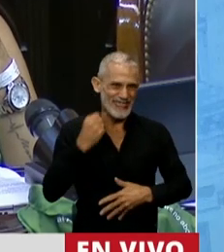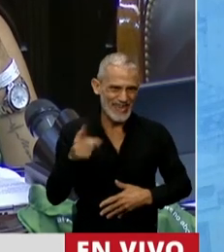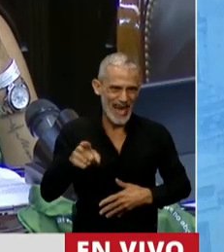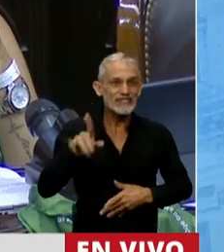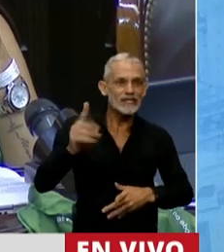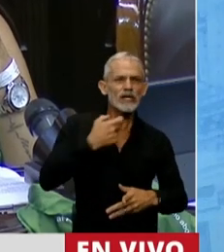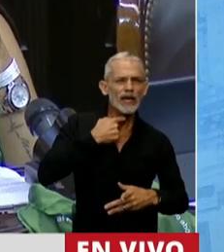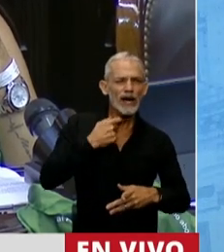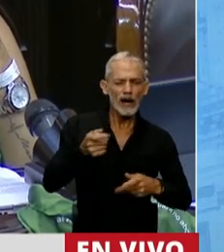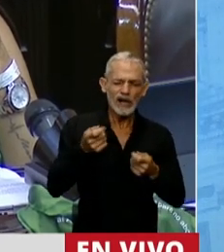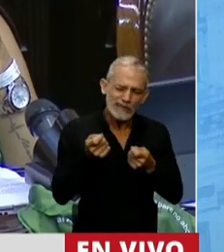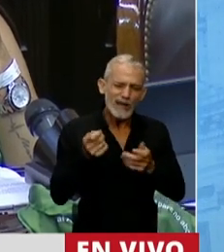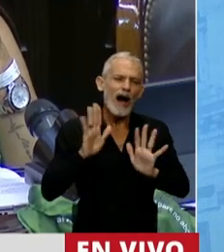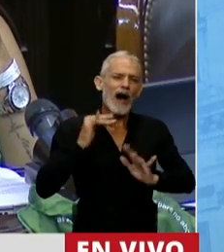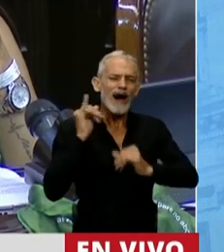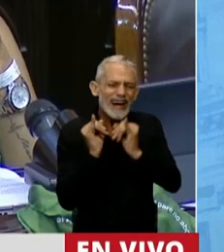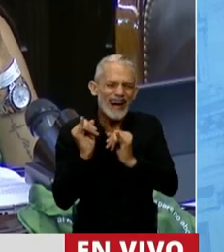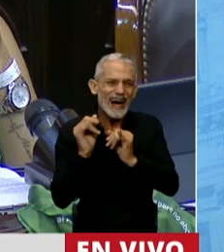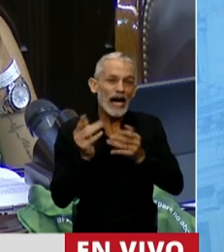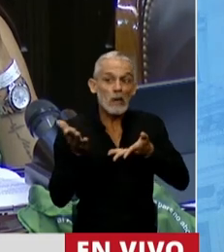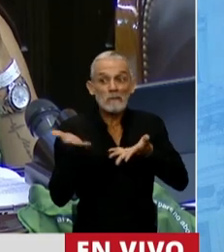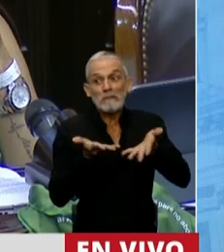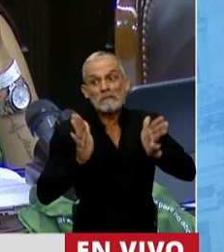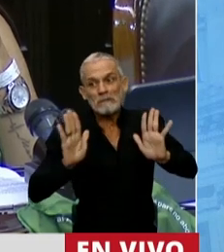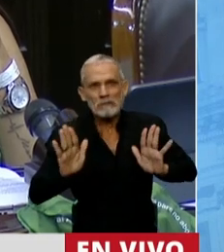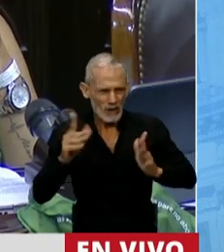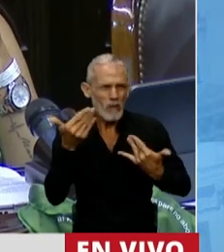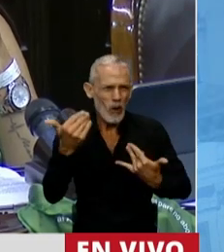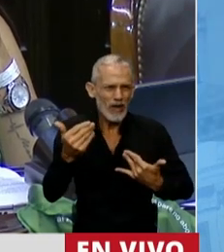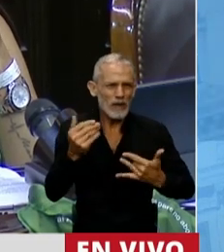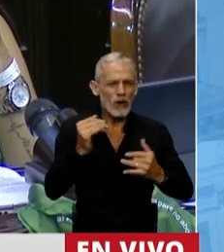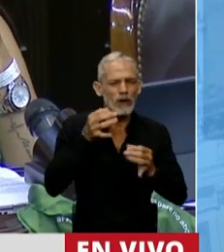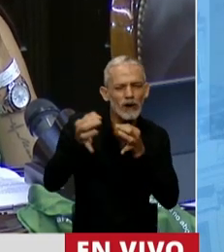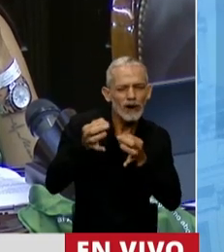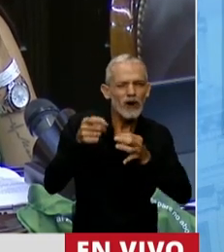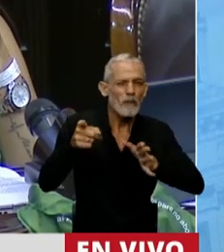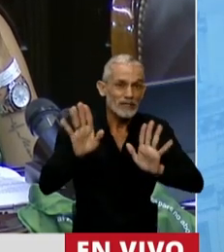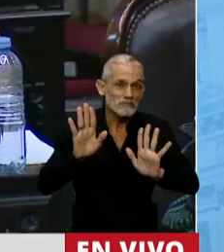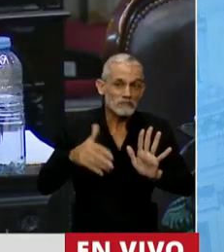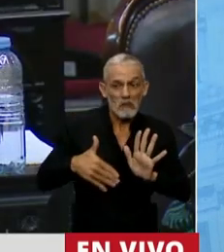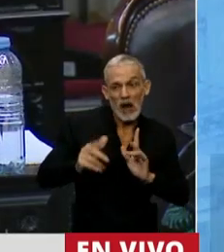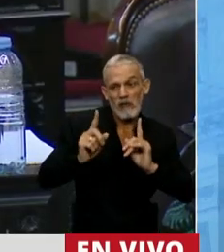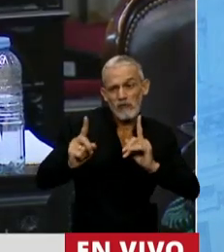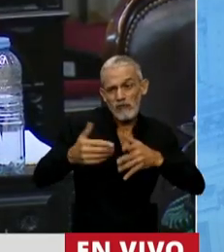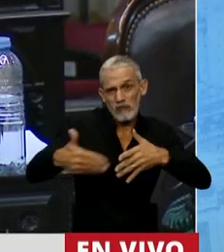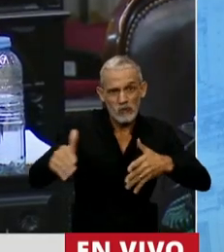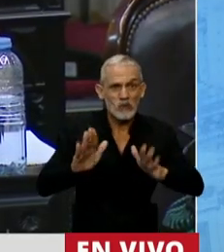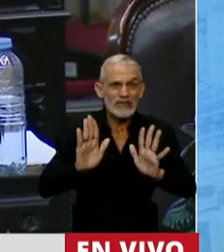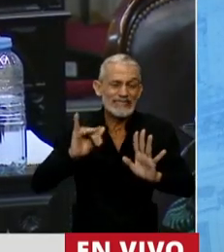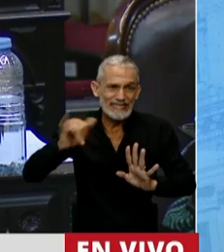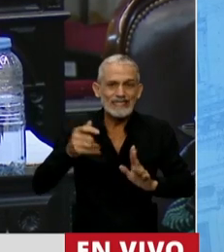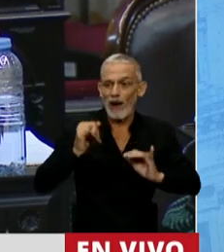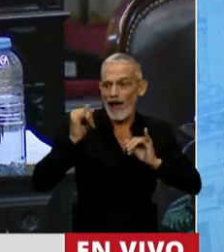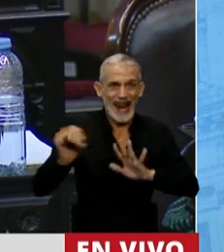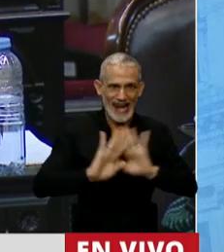persuadirla, si se quiere invitarla, podemos invitarla a que llegue a término ese embarazo,